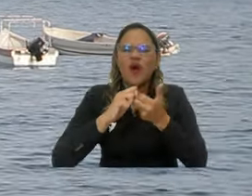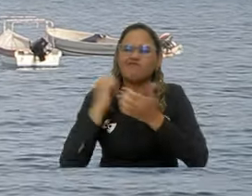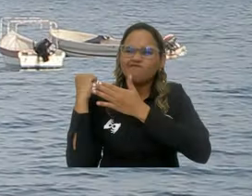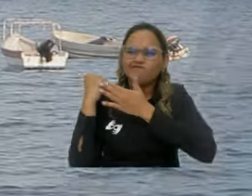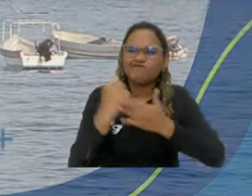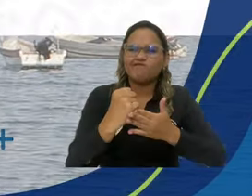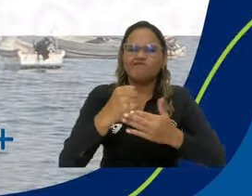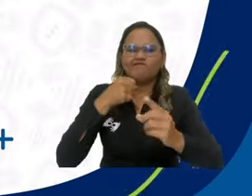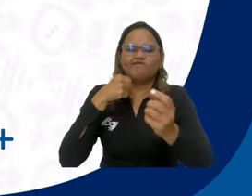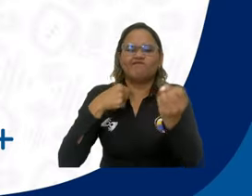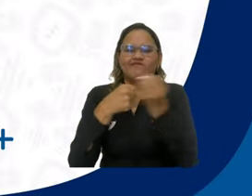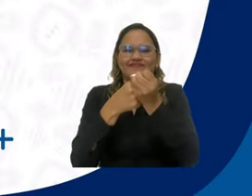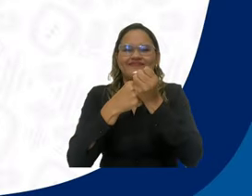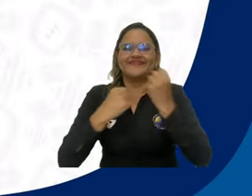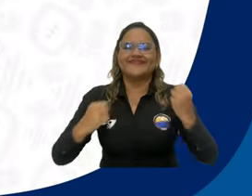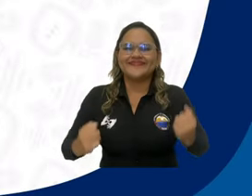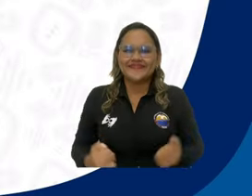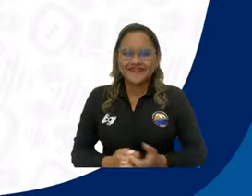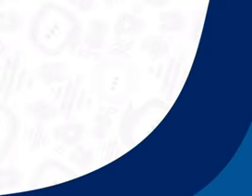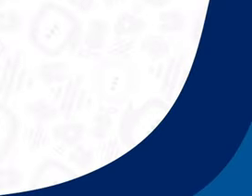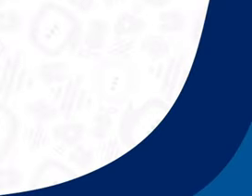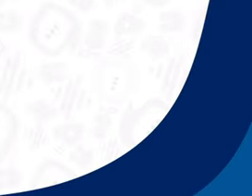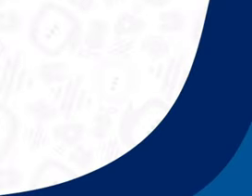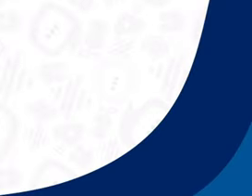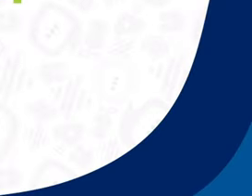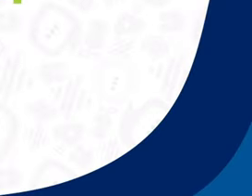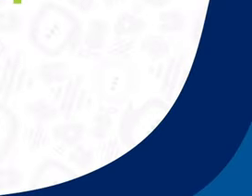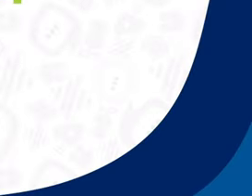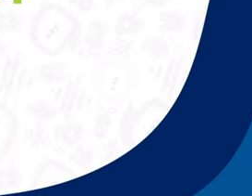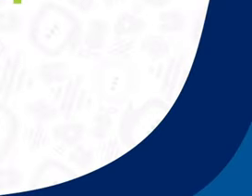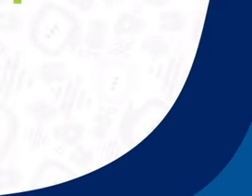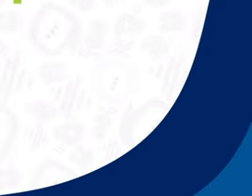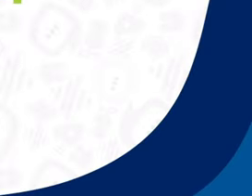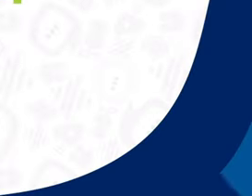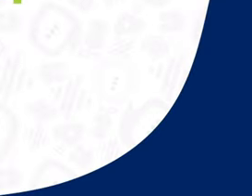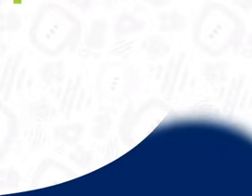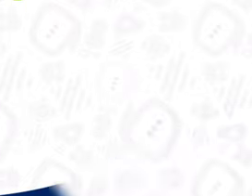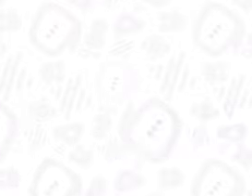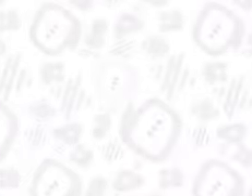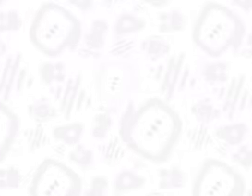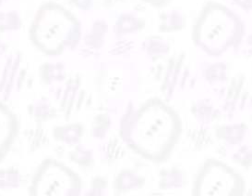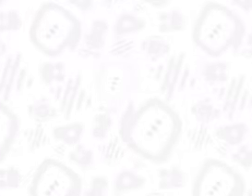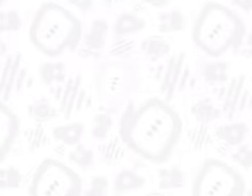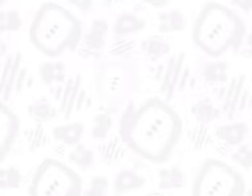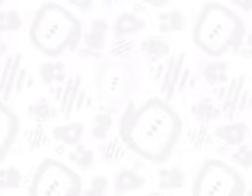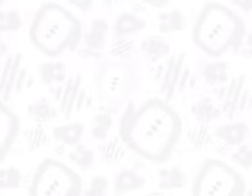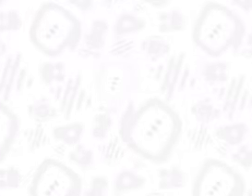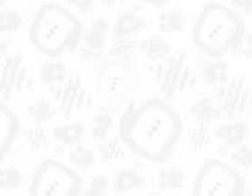Globales. Universidad del Magdalena, aún más incluyente e innovadora.